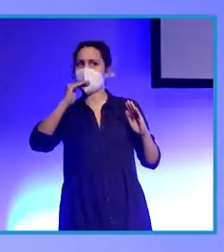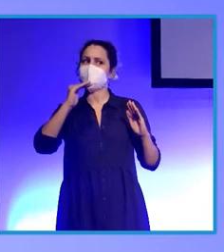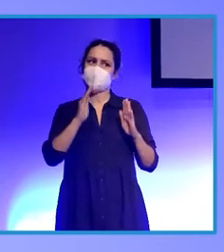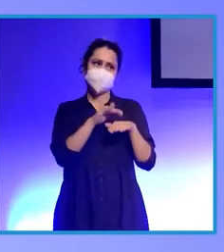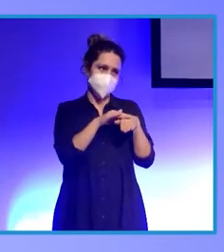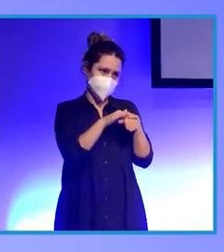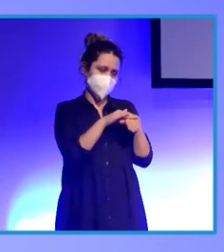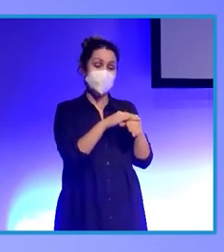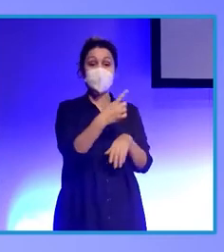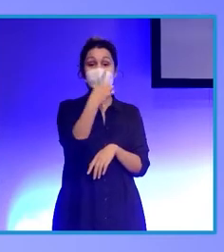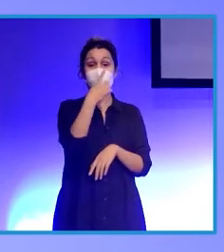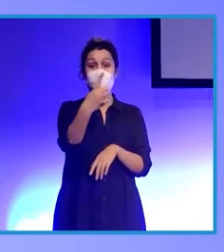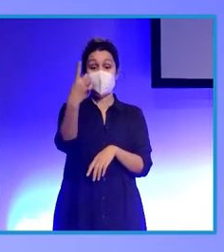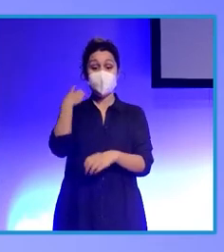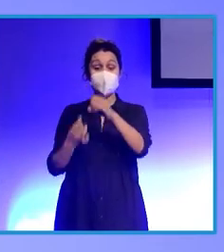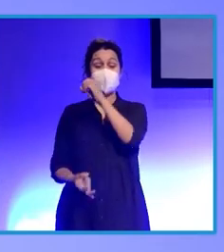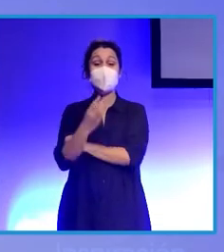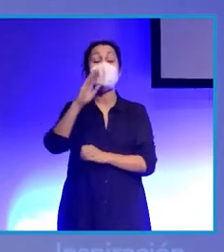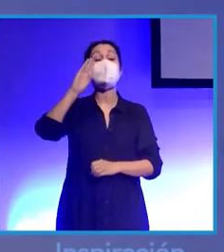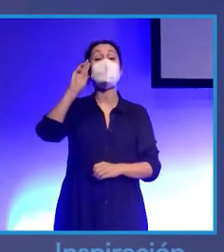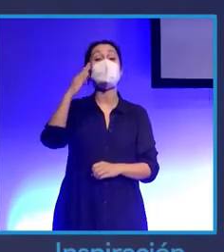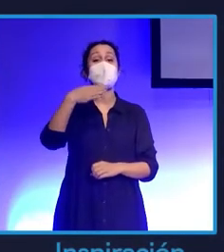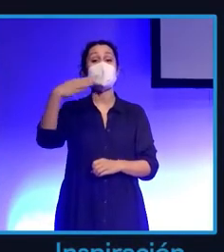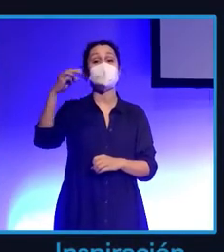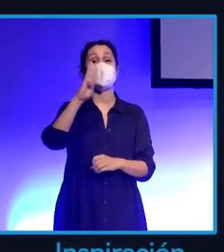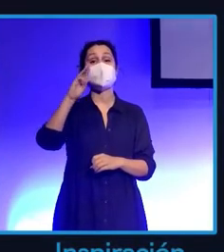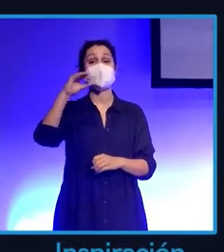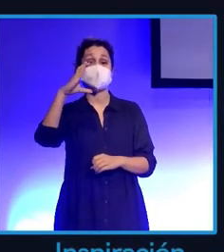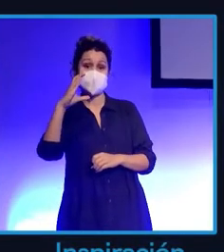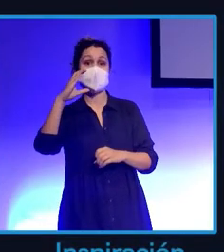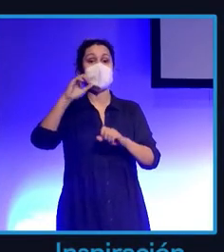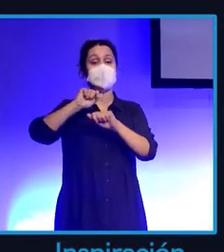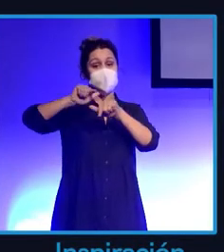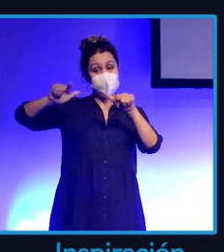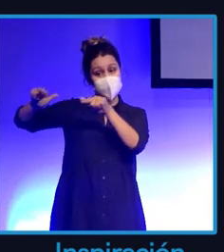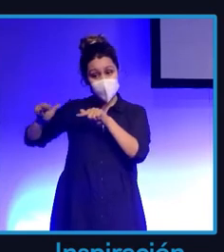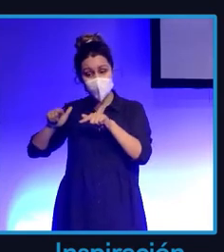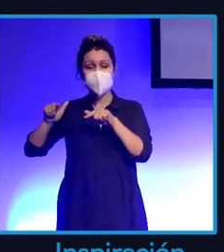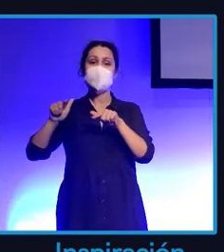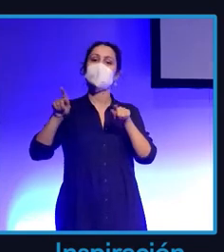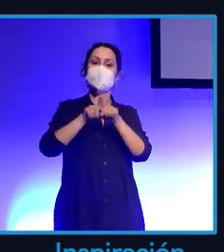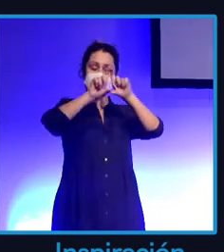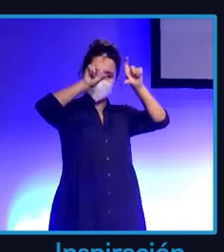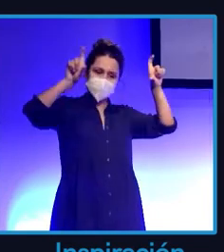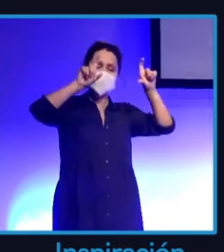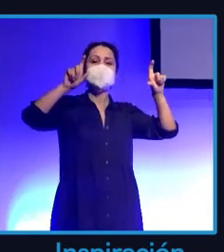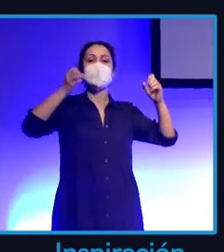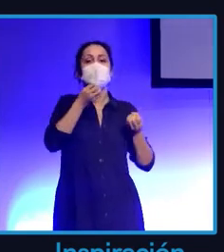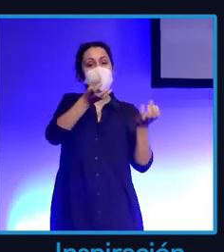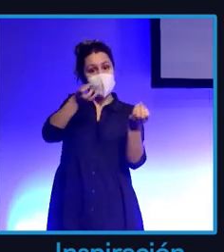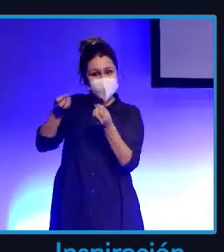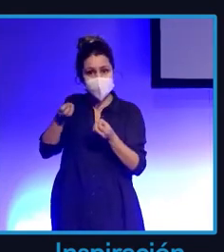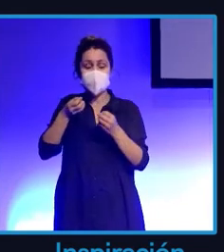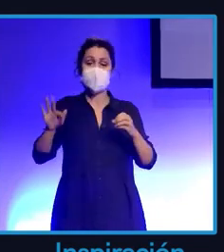Hace un año fundé DPC Studio, agencia de comunicación y marketing digital especializada sobre todo en influencer